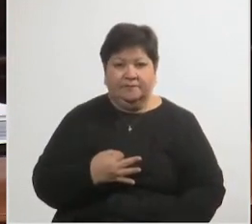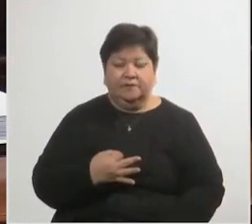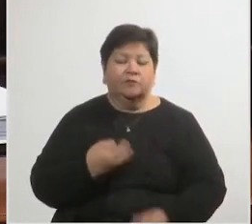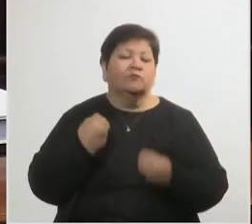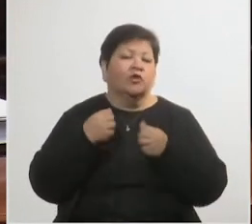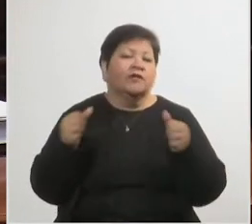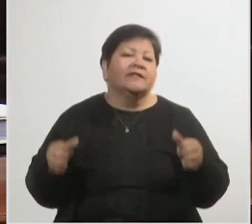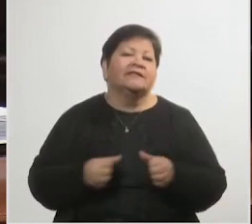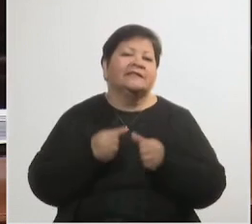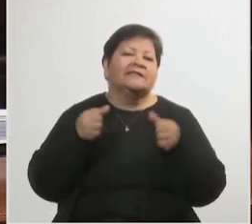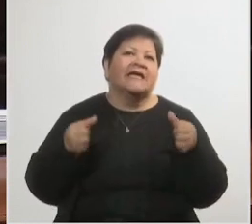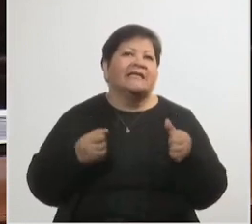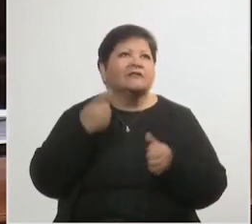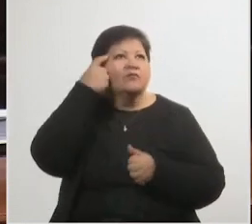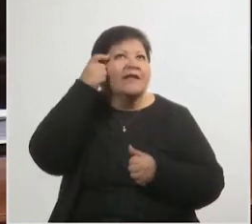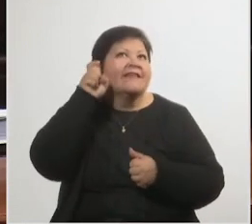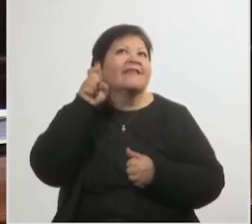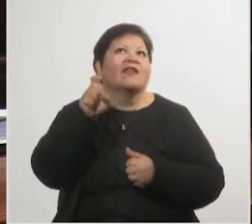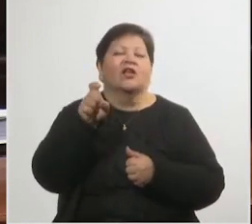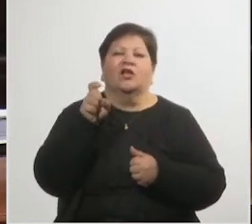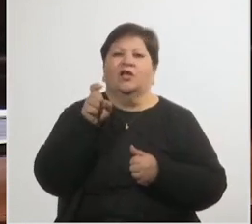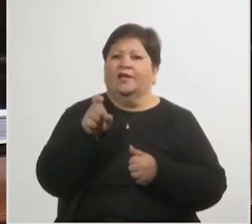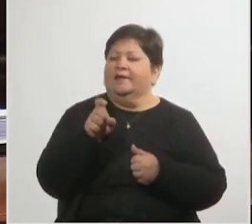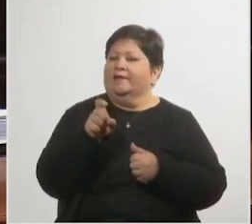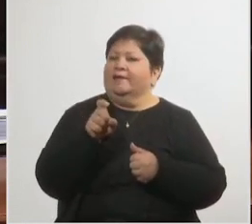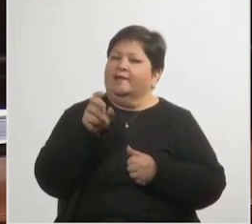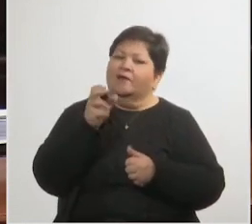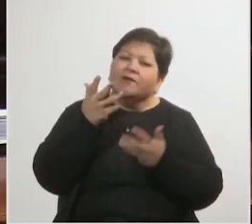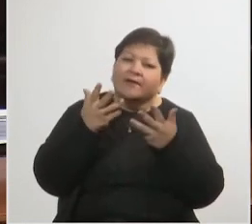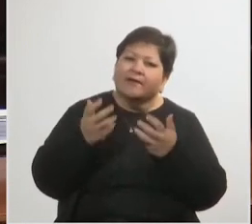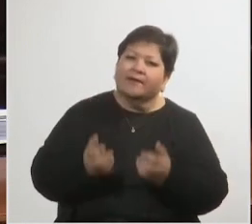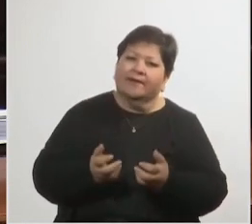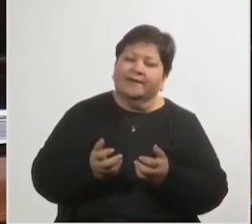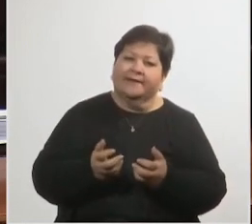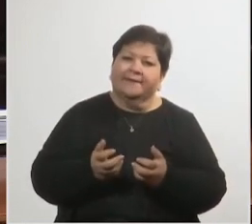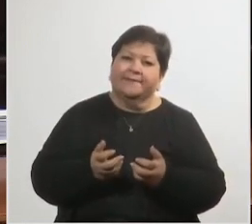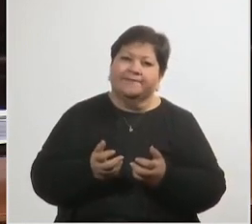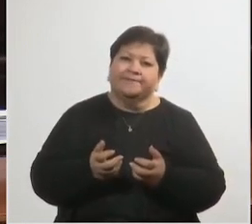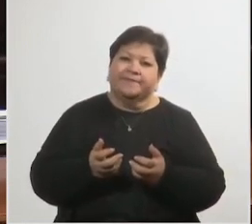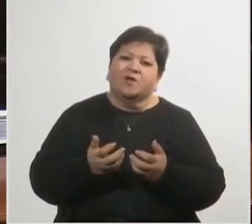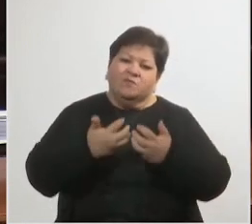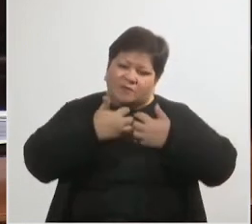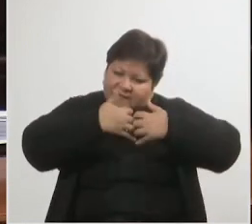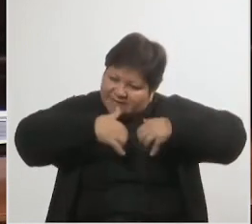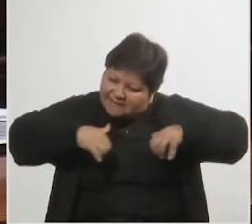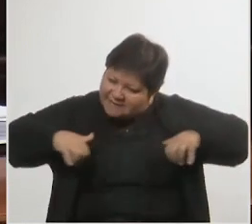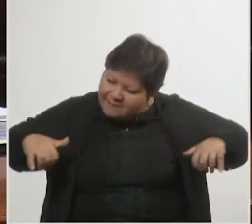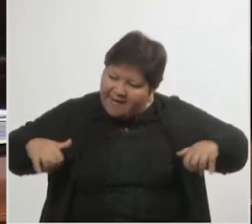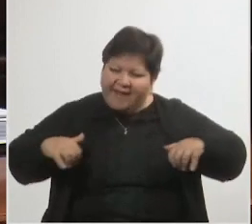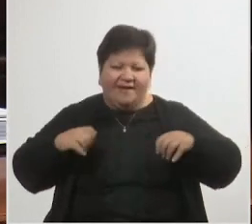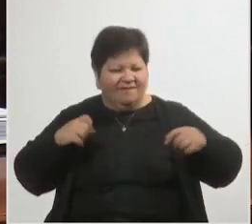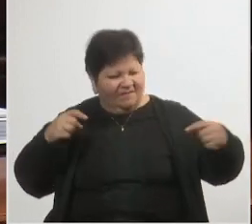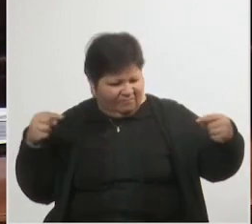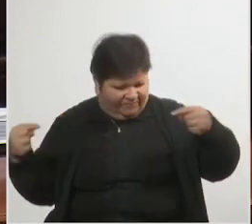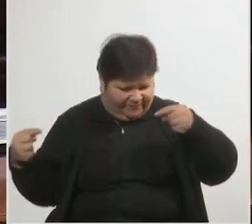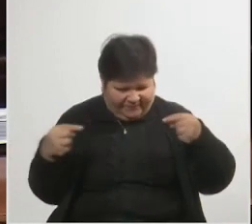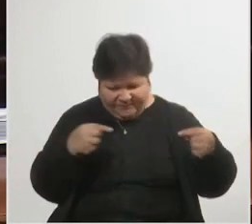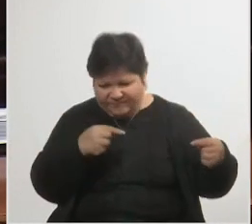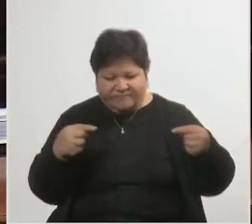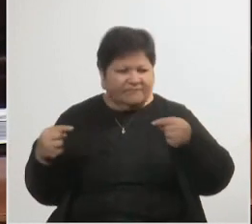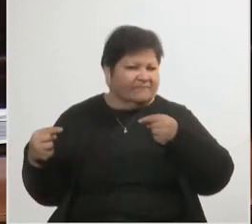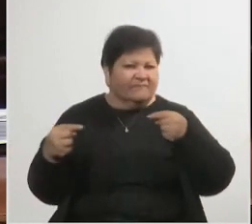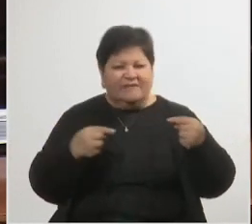está hecha desde una perspectiva ideológica que lo que busca es alimentar la fragmentación, el enfrentamiento,